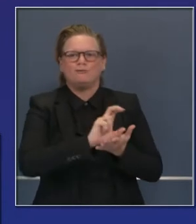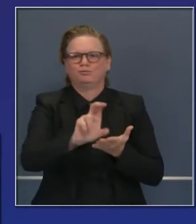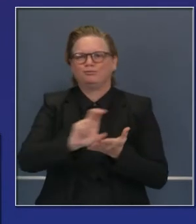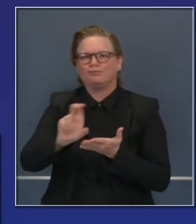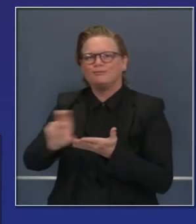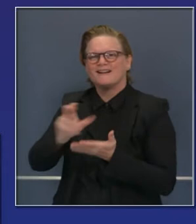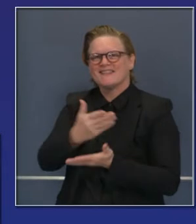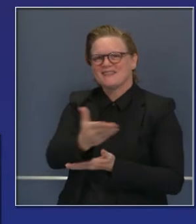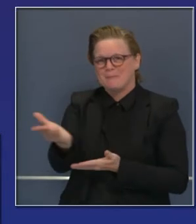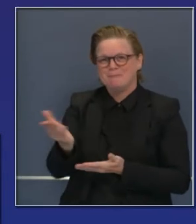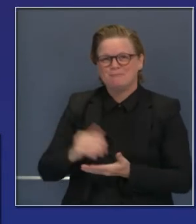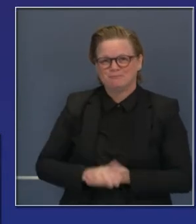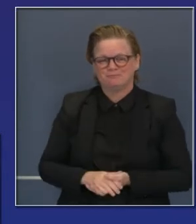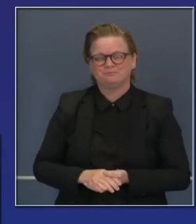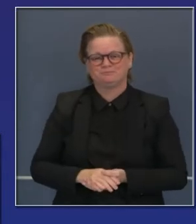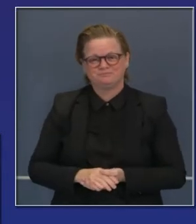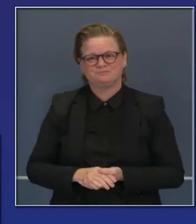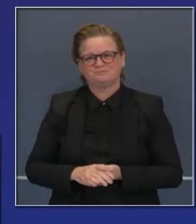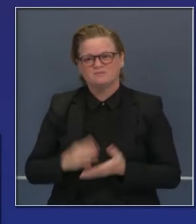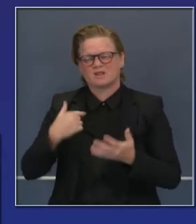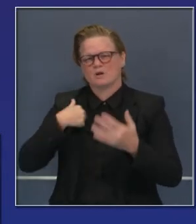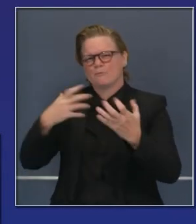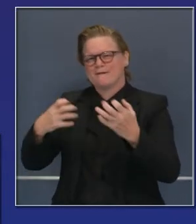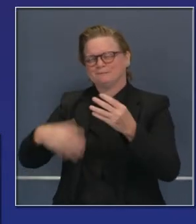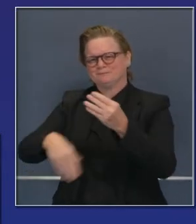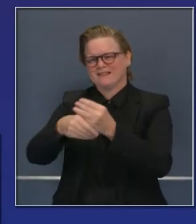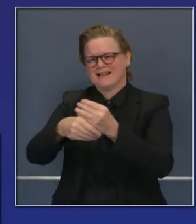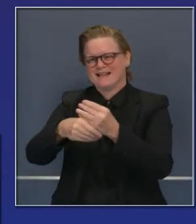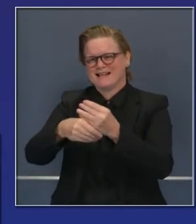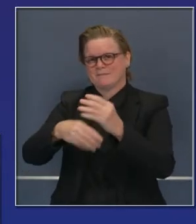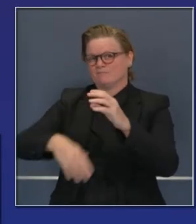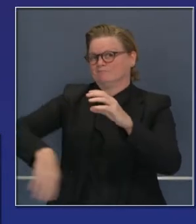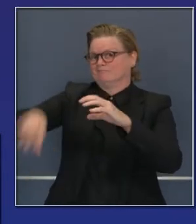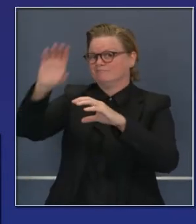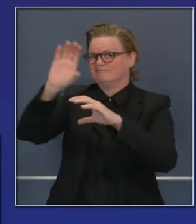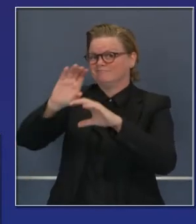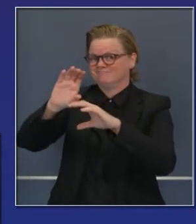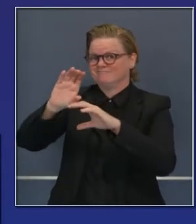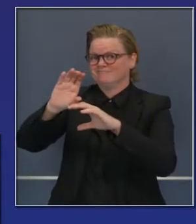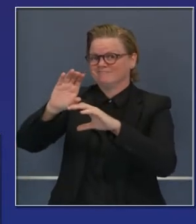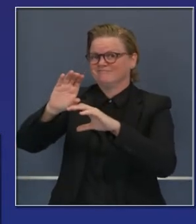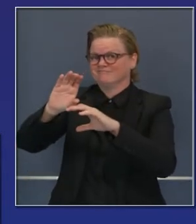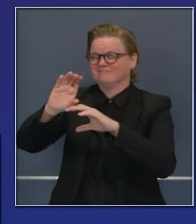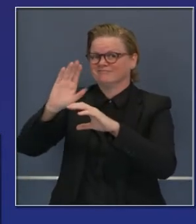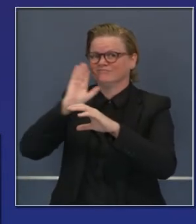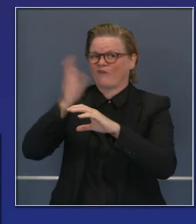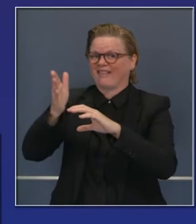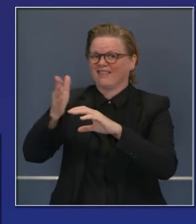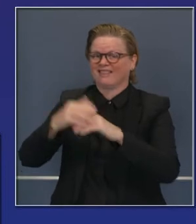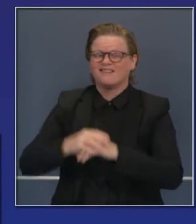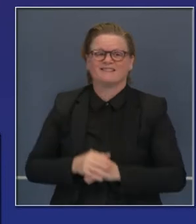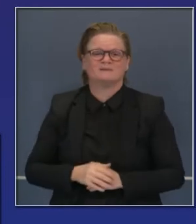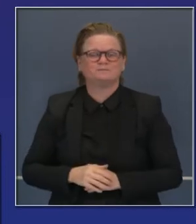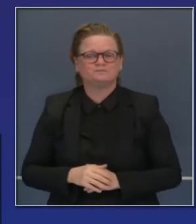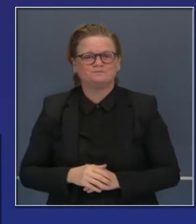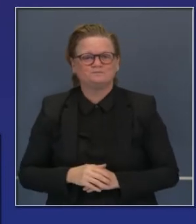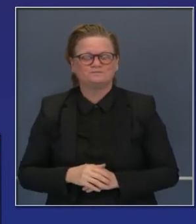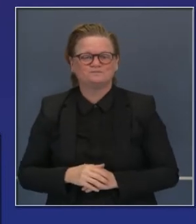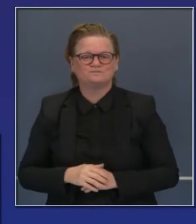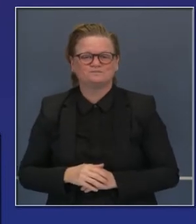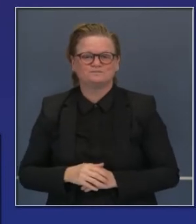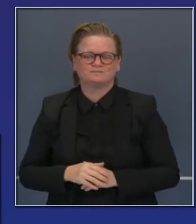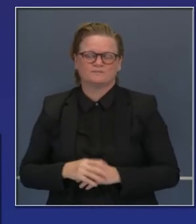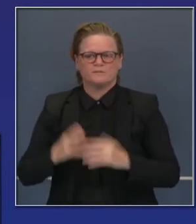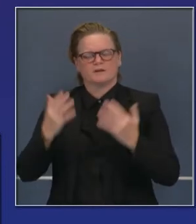millones de dólares adicionales. Este es apoyo adicional. Hablaremos del apoyo adicional y en un momento